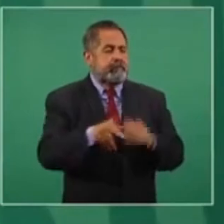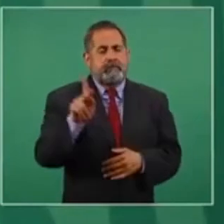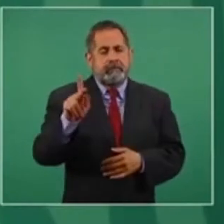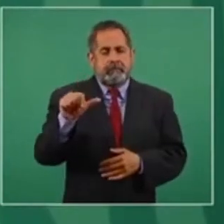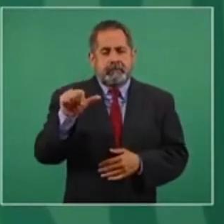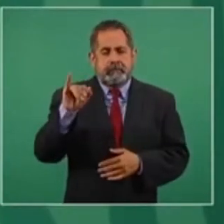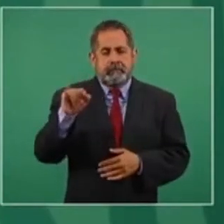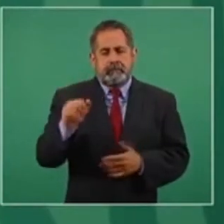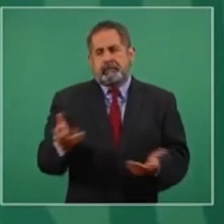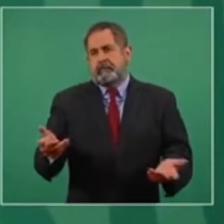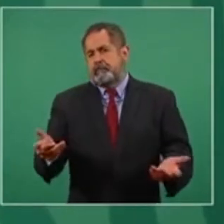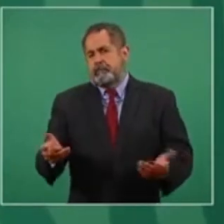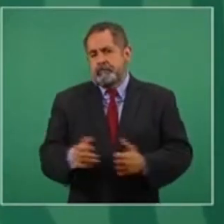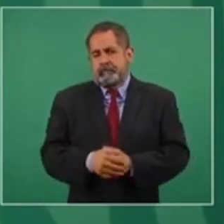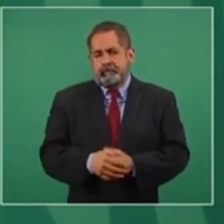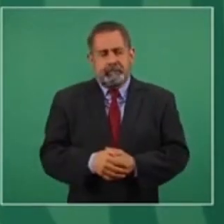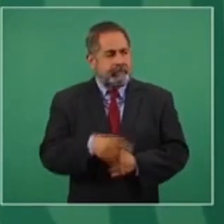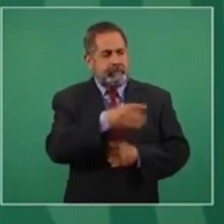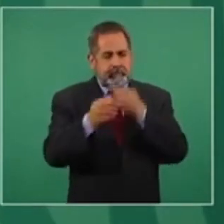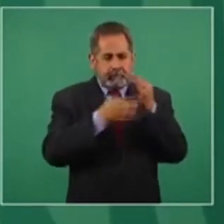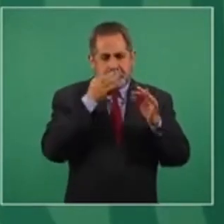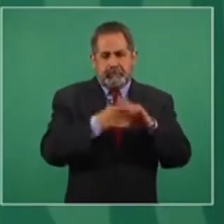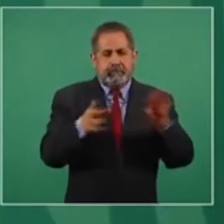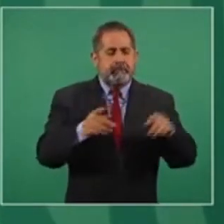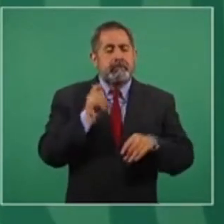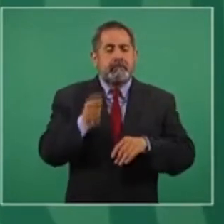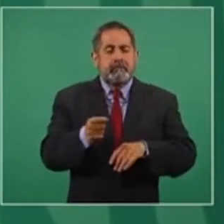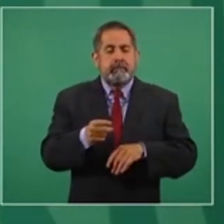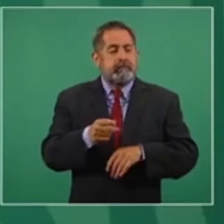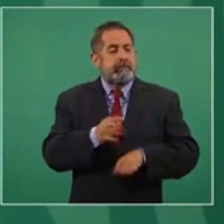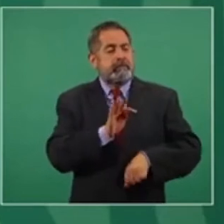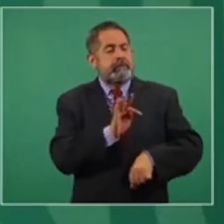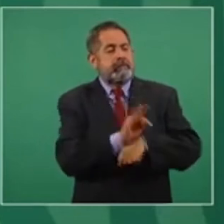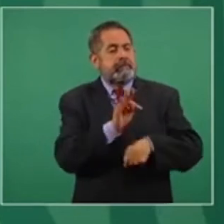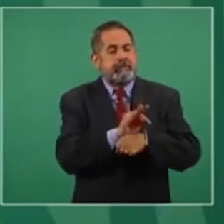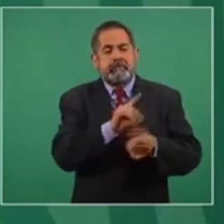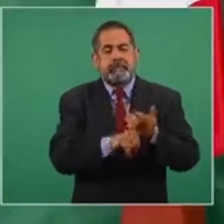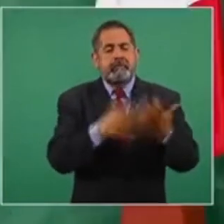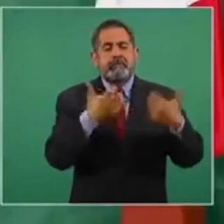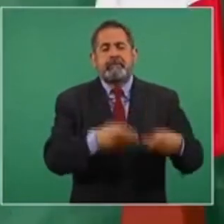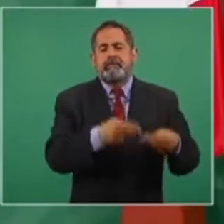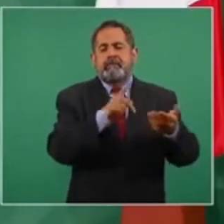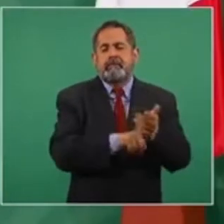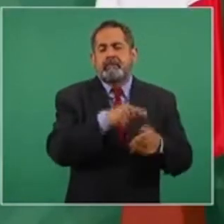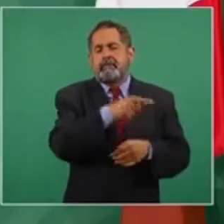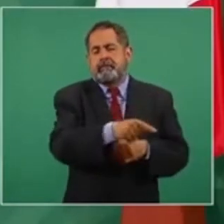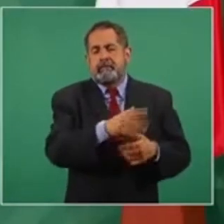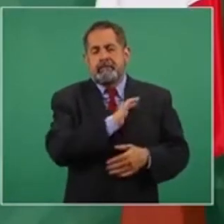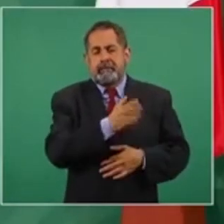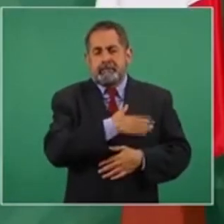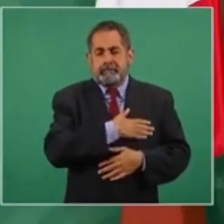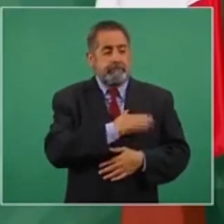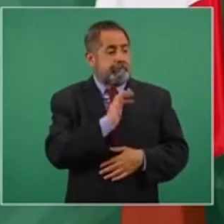¿Qué es un boletín que defiende a las empresas españolas que hacían su